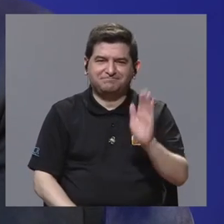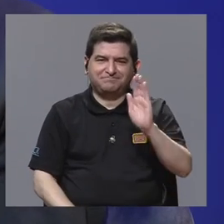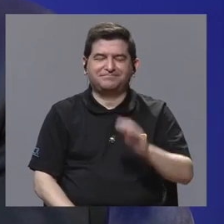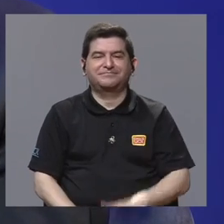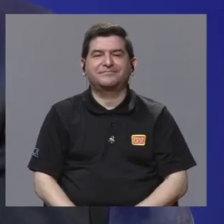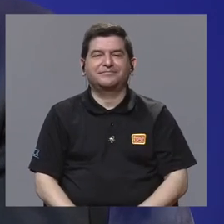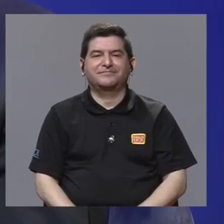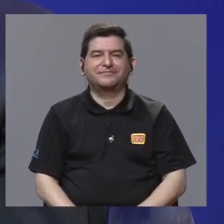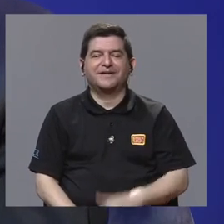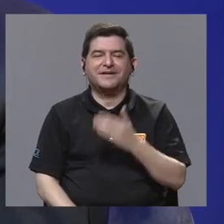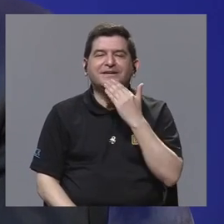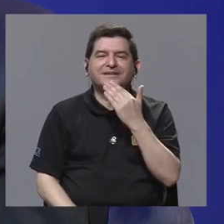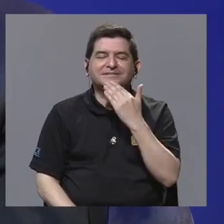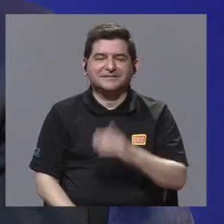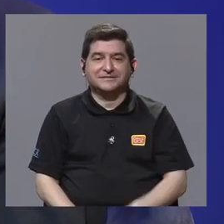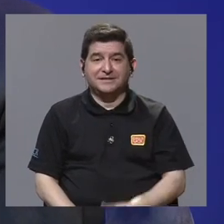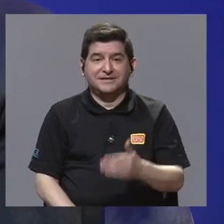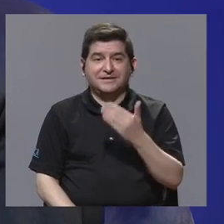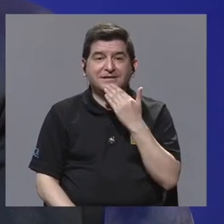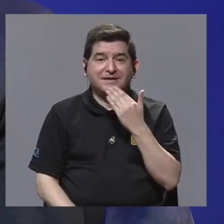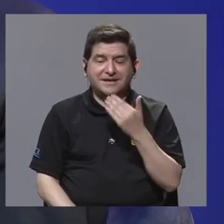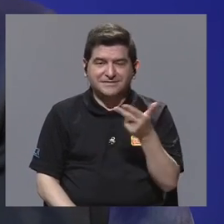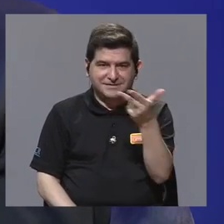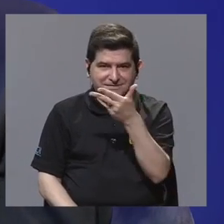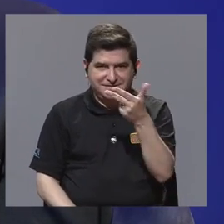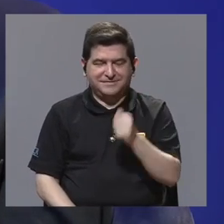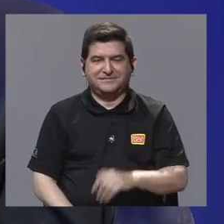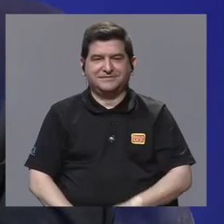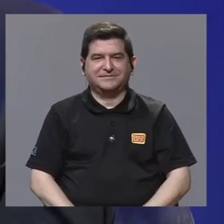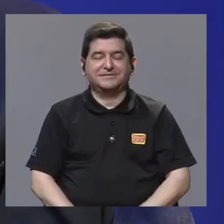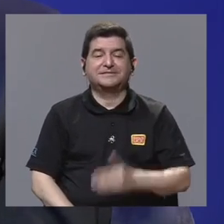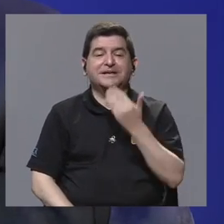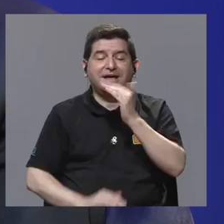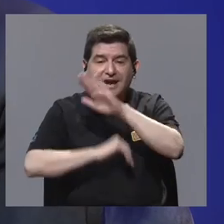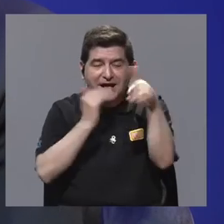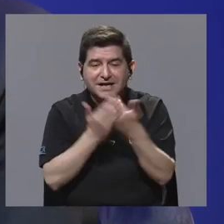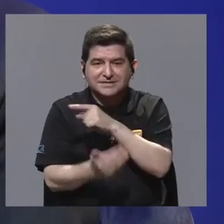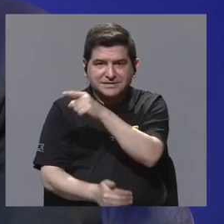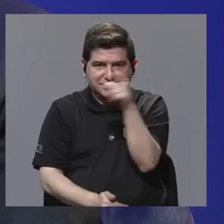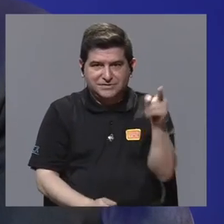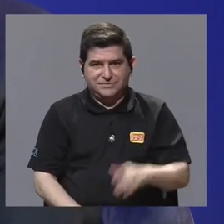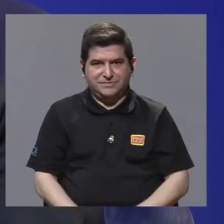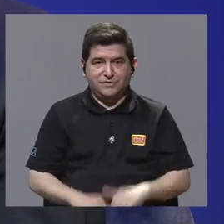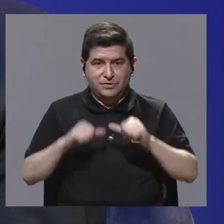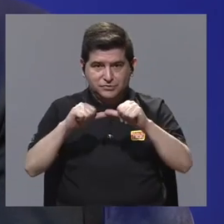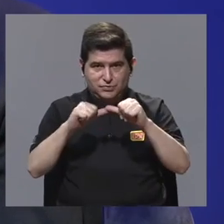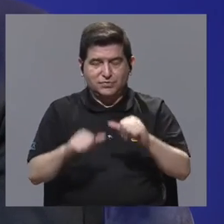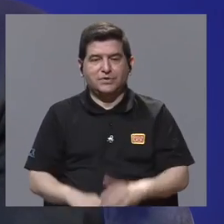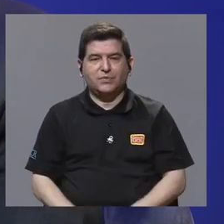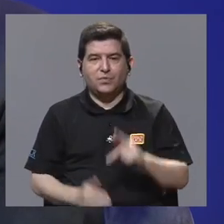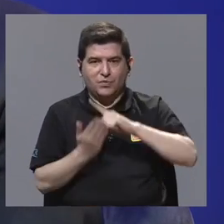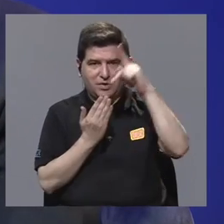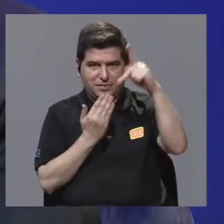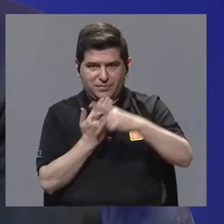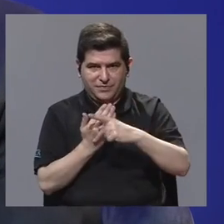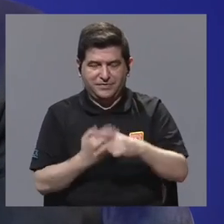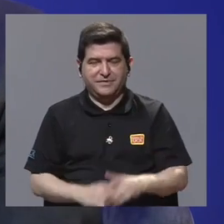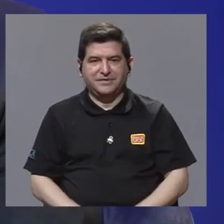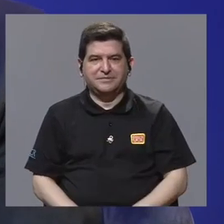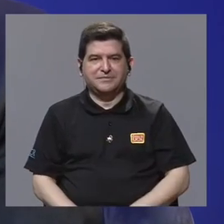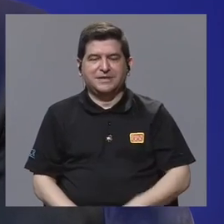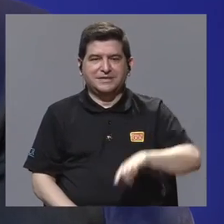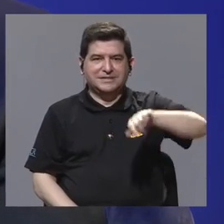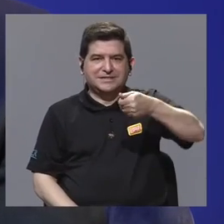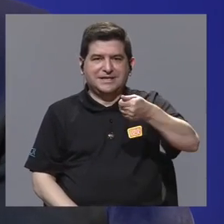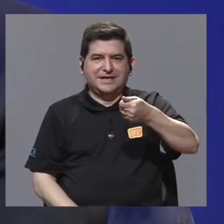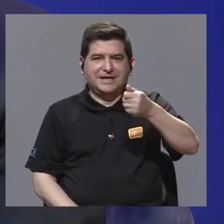Hasta luego. Muchas gracias, don Gustavo. Gracias a ustedes, muy amables. Gracias a todas y todos ustedes. Continúen con la programación